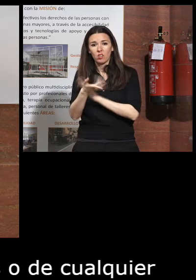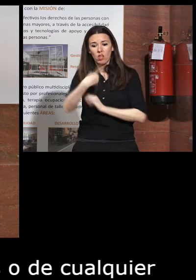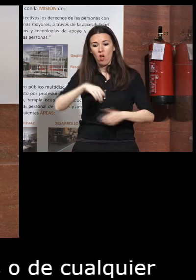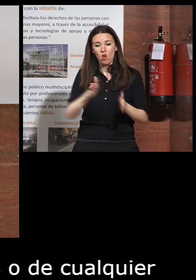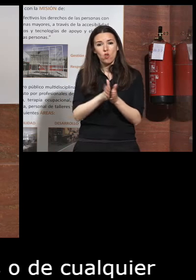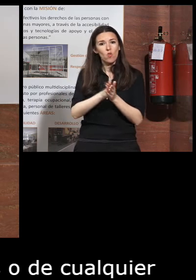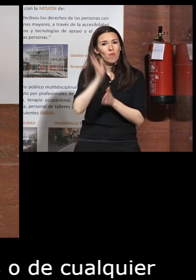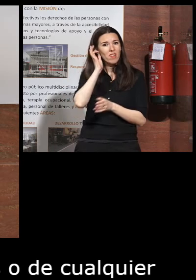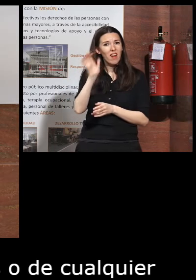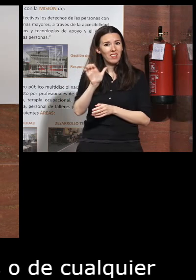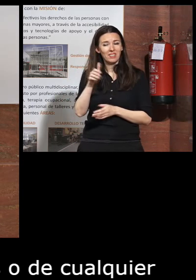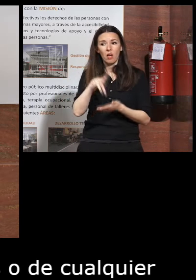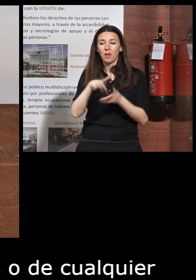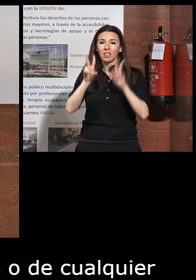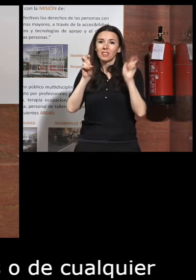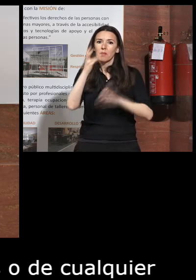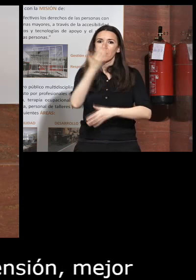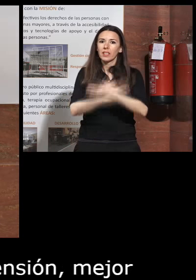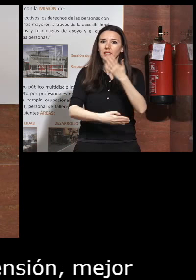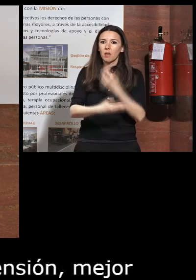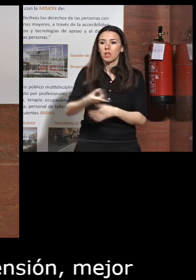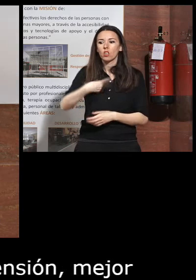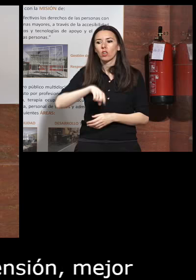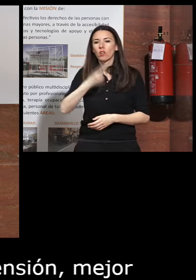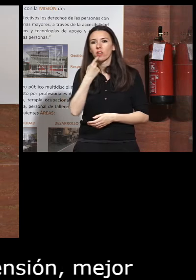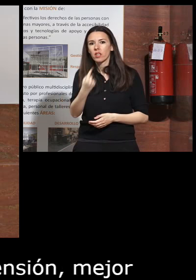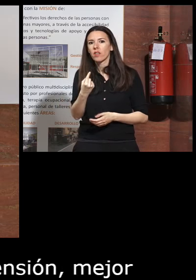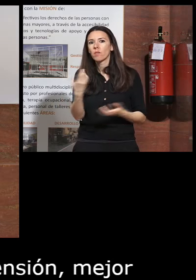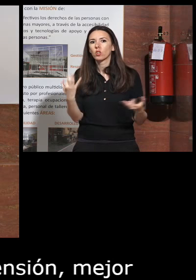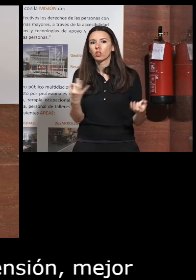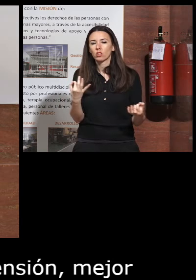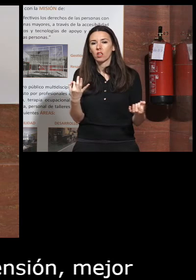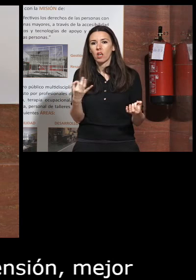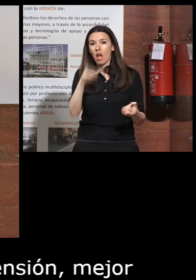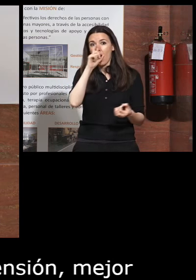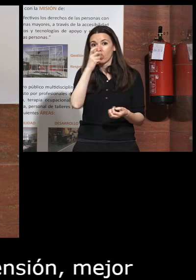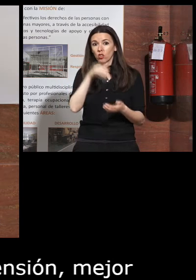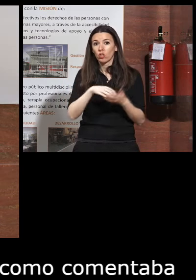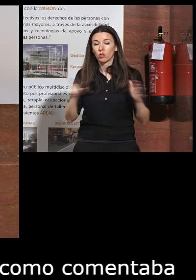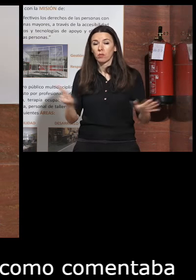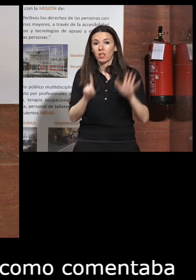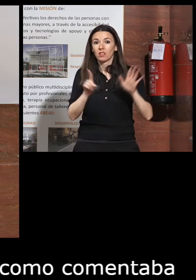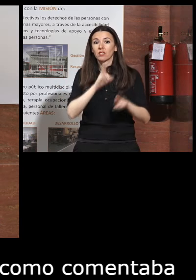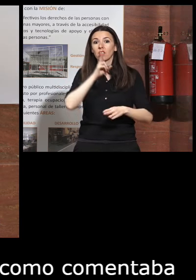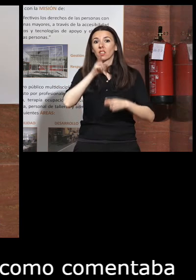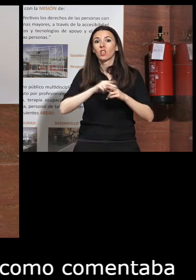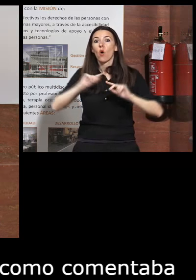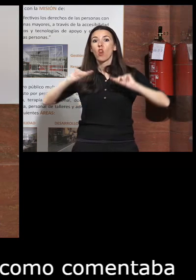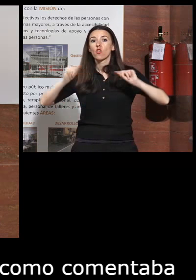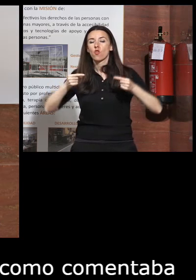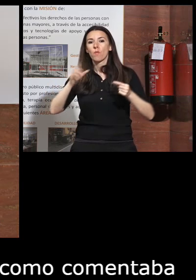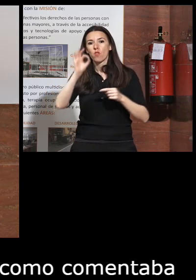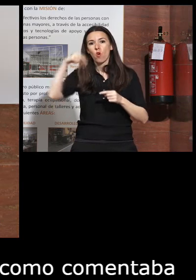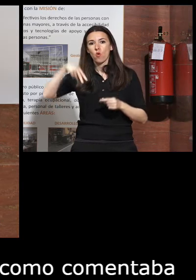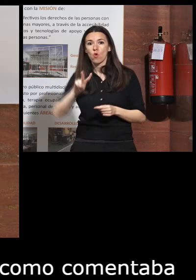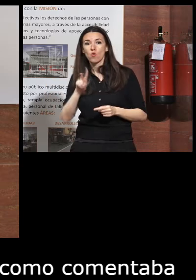compañera Elizabeth con el término de discapacidad nosotros lo que decimos es que en el año 2006 hay una cosa que se llama la convención de la 1 las personas con